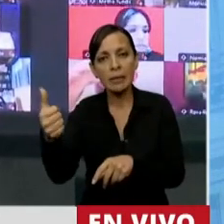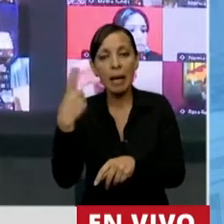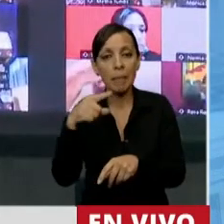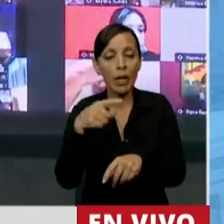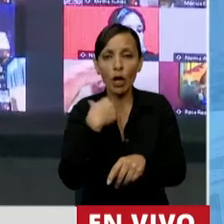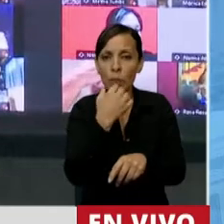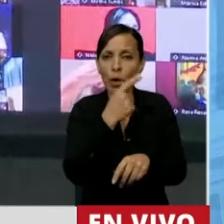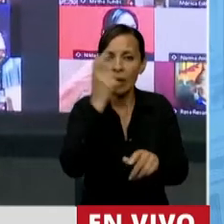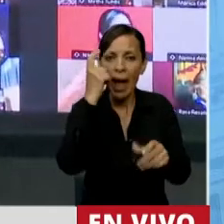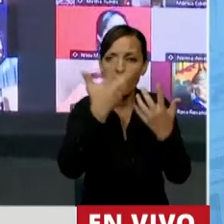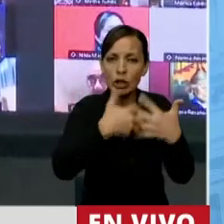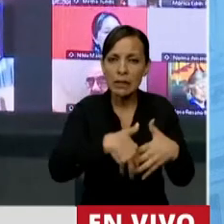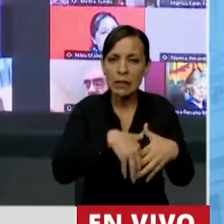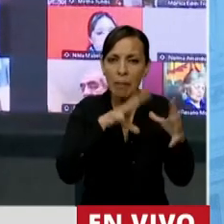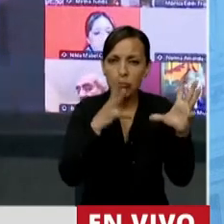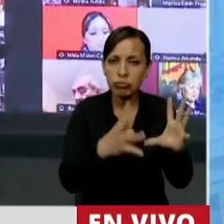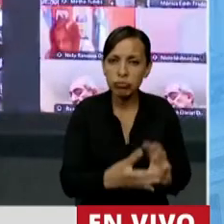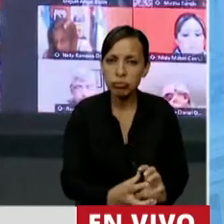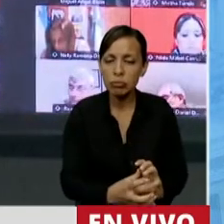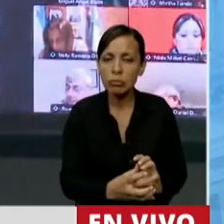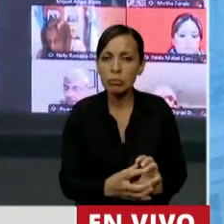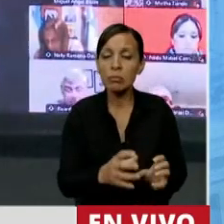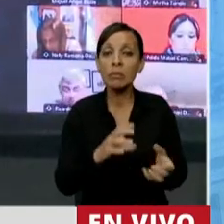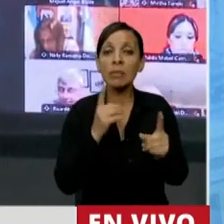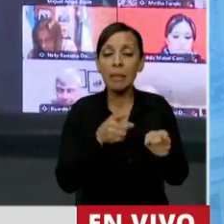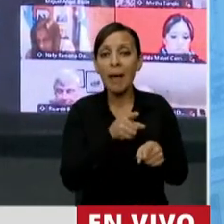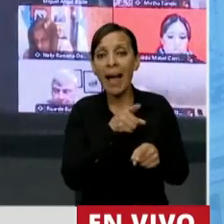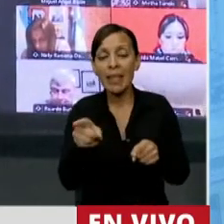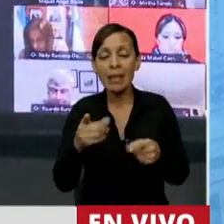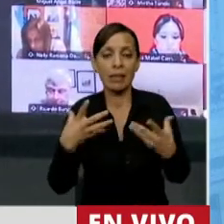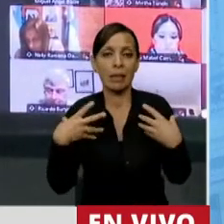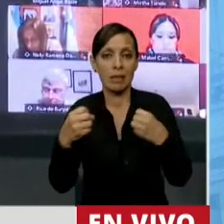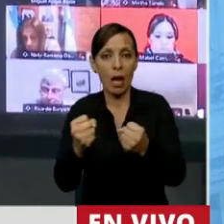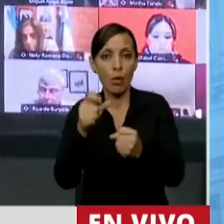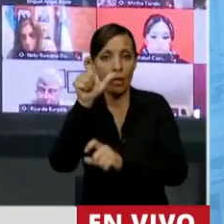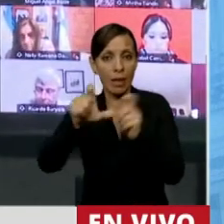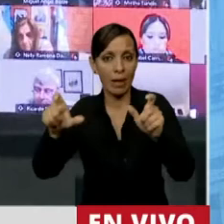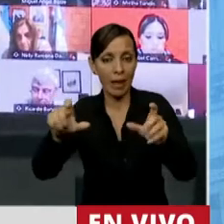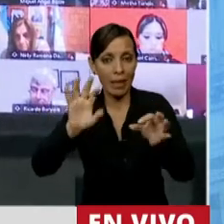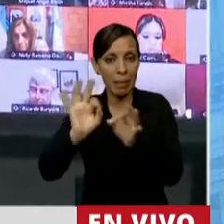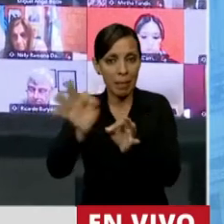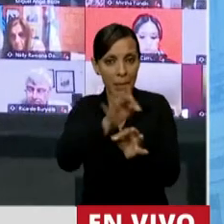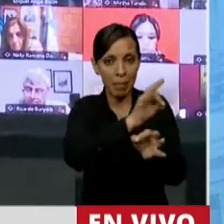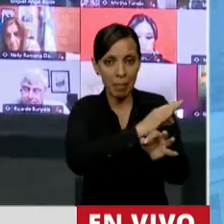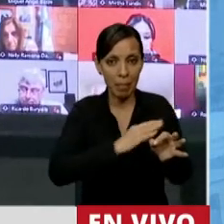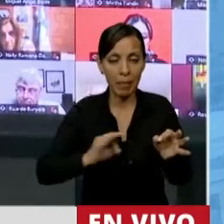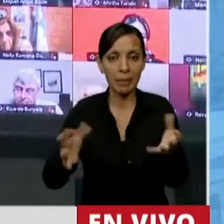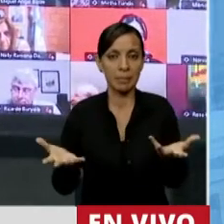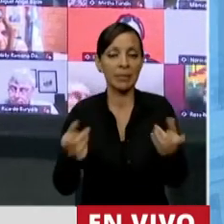un ecosistema, generando un gran ecocidio y atentando contra la salud de la población vecina y, por supuesto,